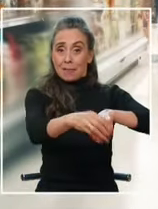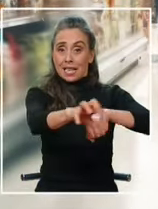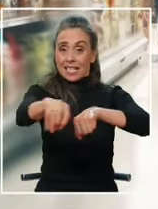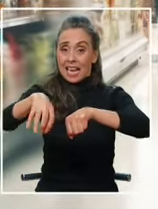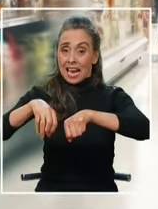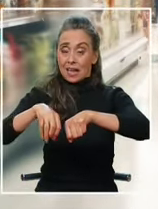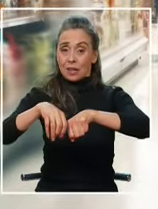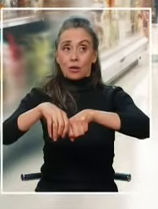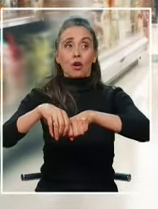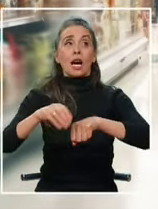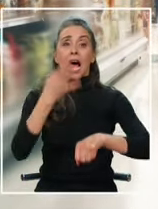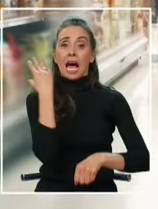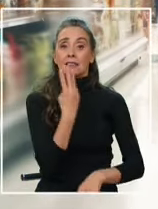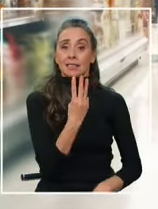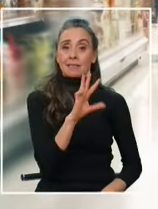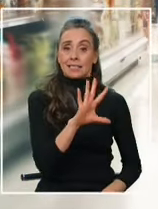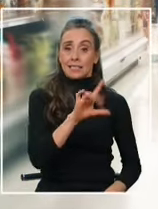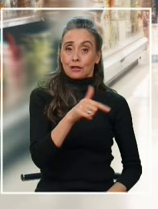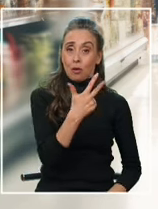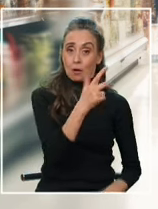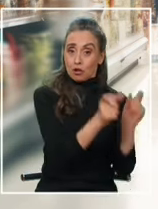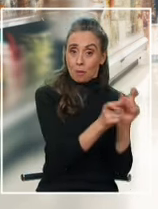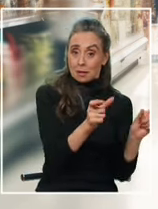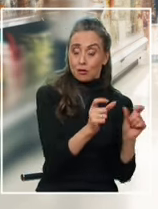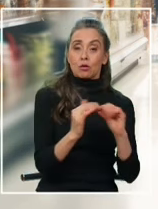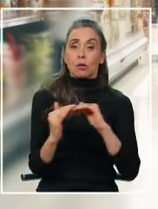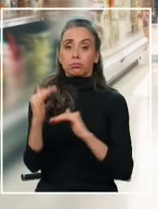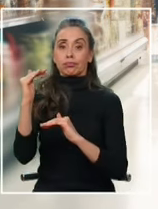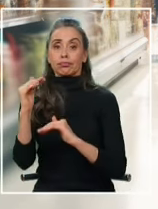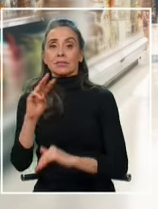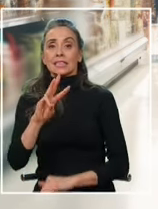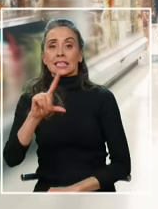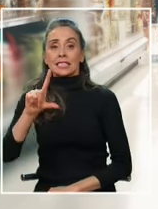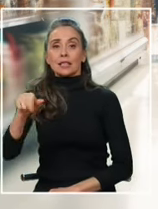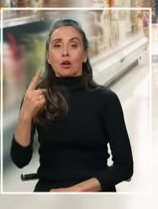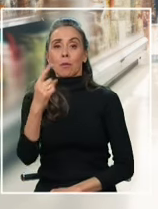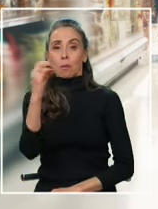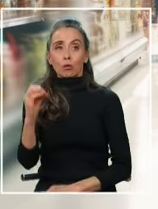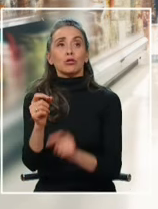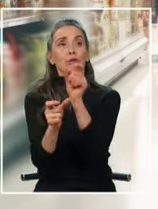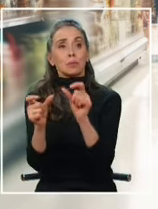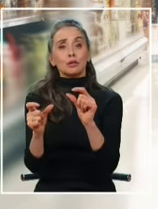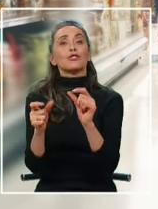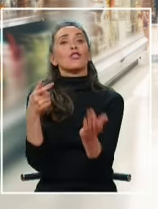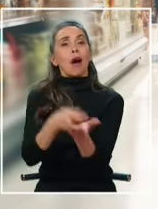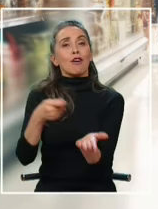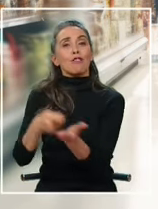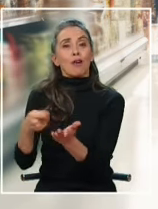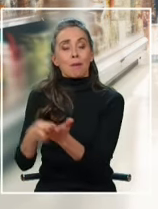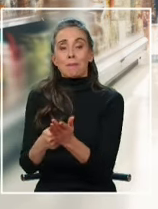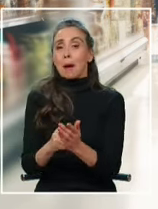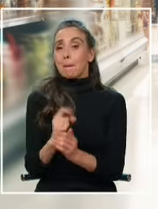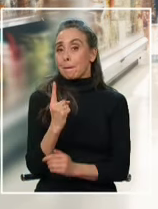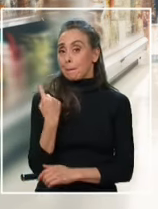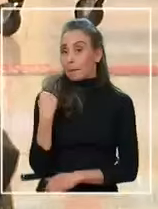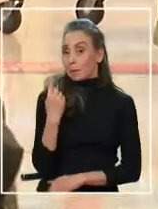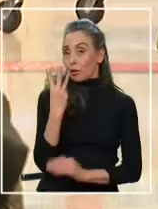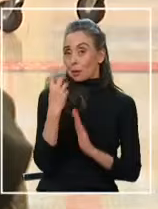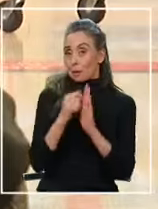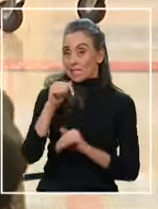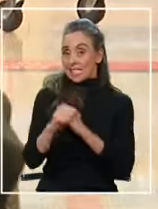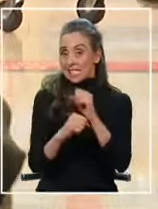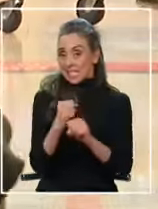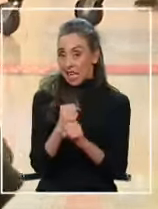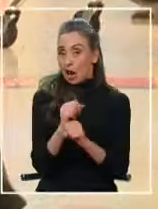al supermercado pasa de 35,8 a 37,1% durante el primer trimestre